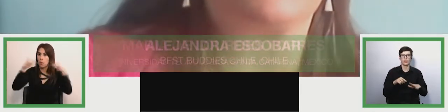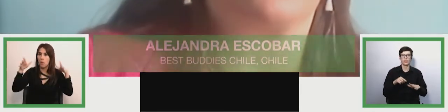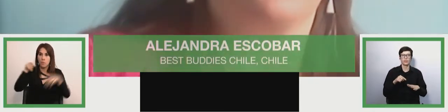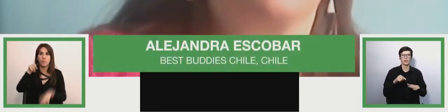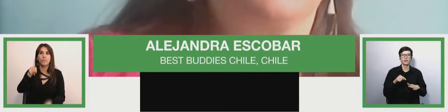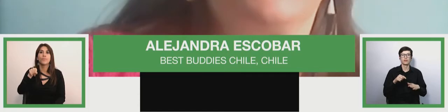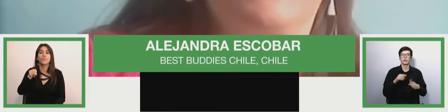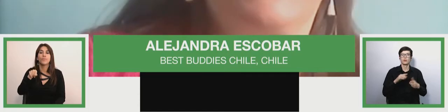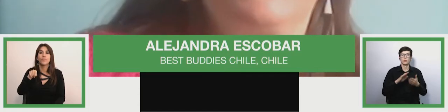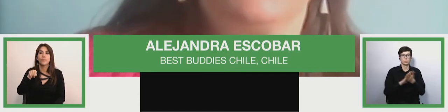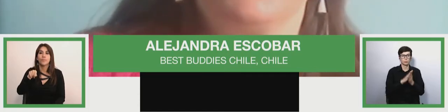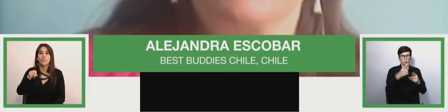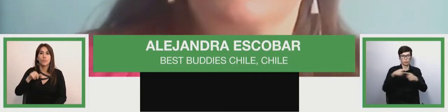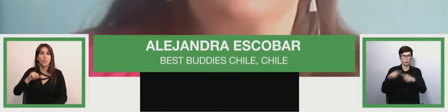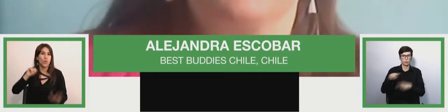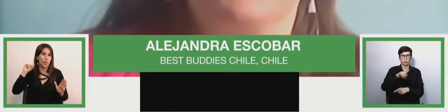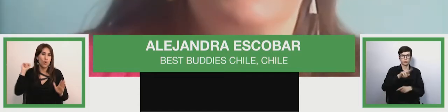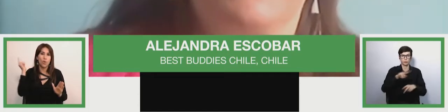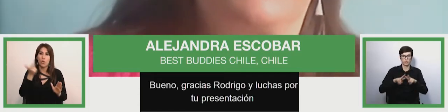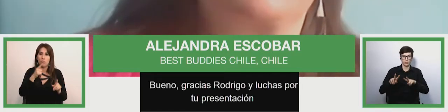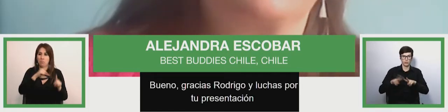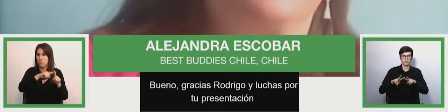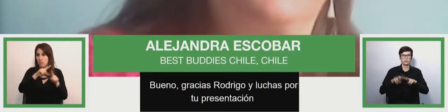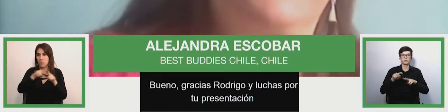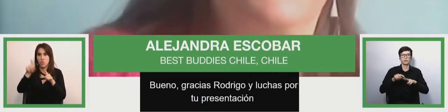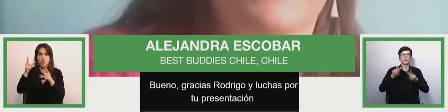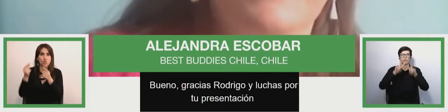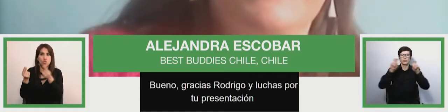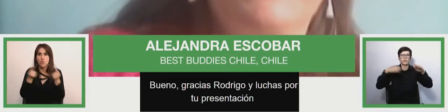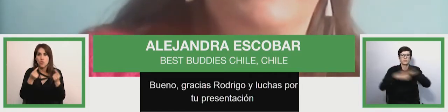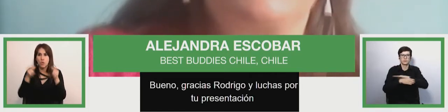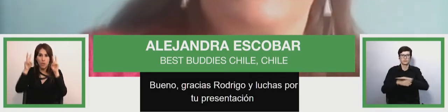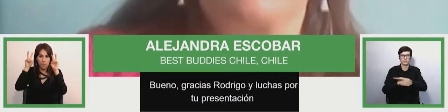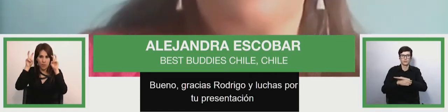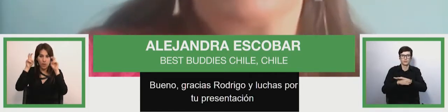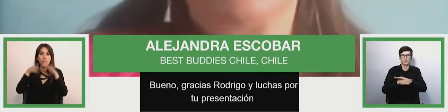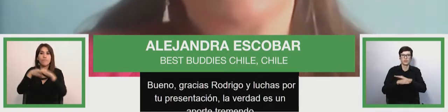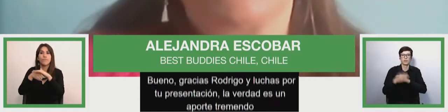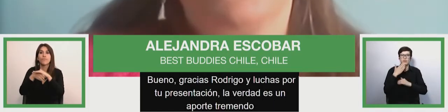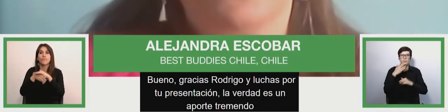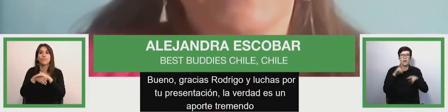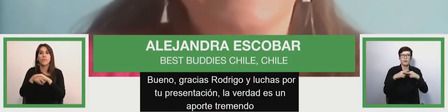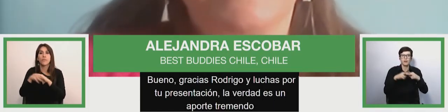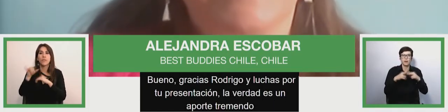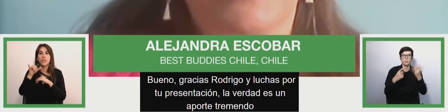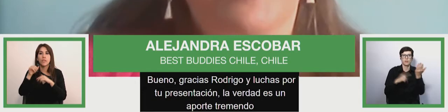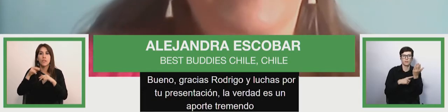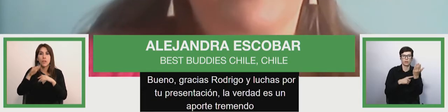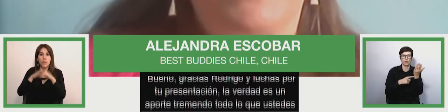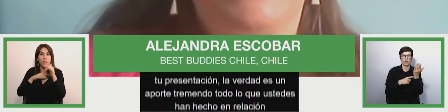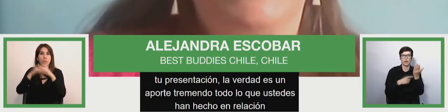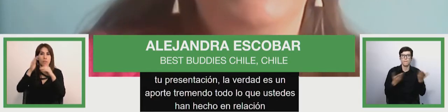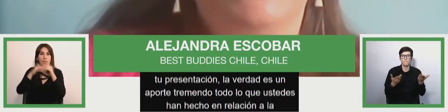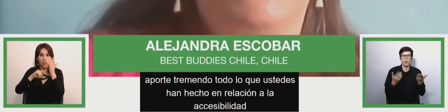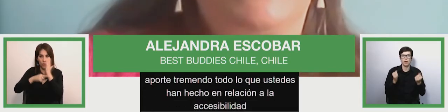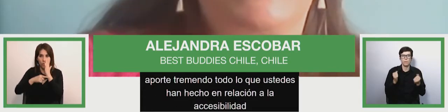todo lo que ustedes han hecho en relación a la accesibilidad y a estas herramientas tecnológicas cierto para poder ir